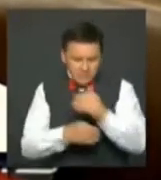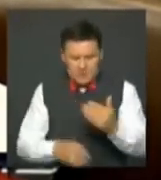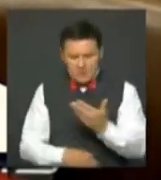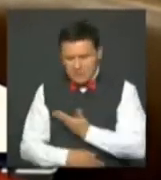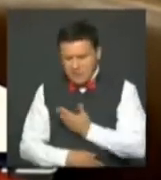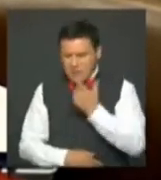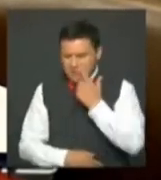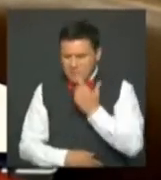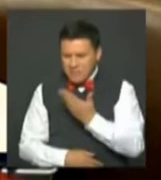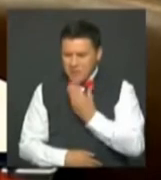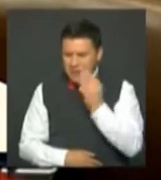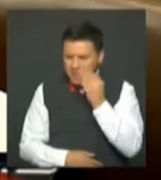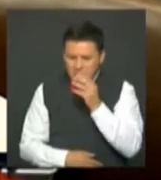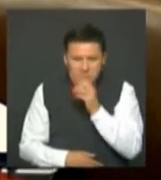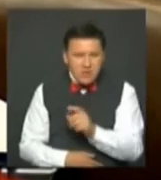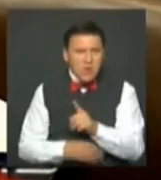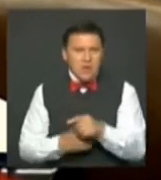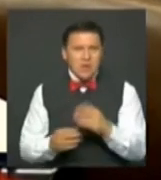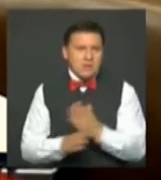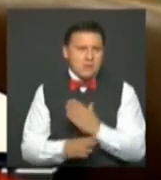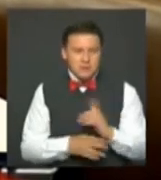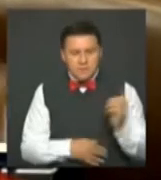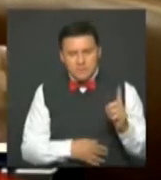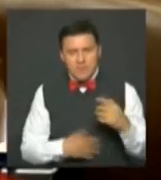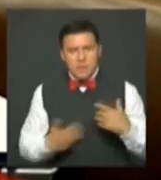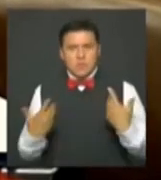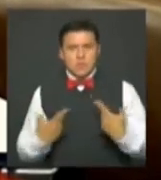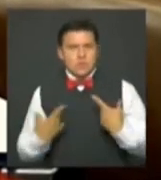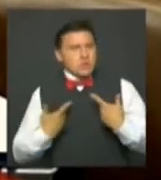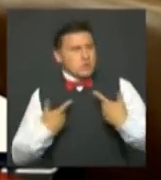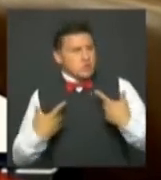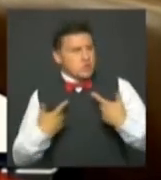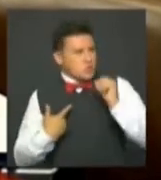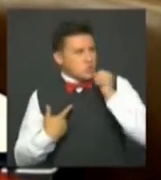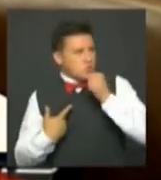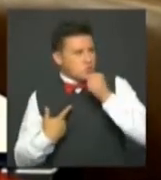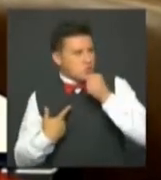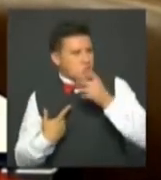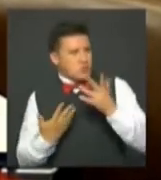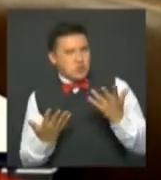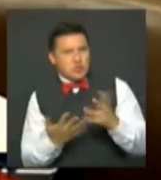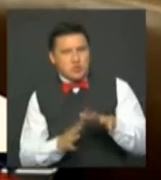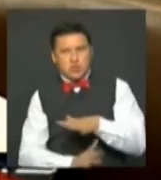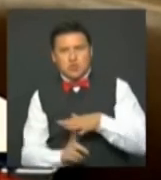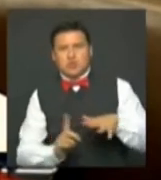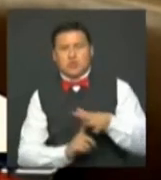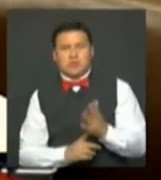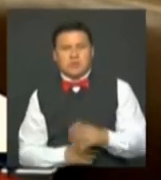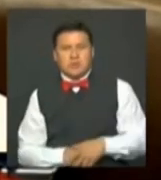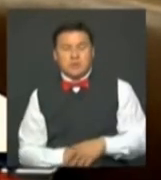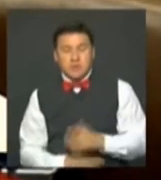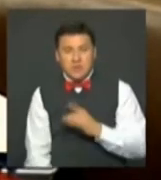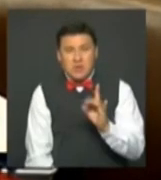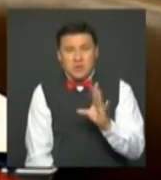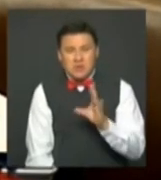madres, padres y abuelos. Un conflicto armado que ha destruido el tejido social en buena parte de nuestro territorio. El dolor